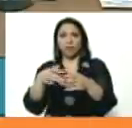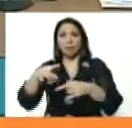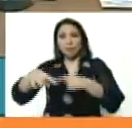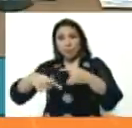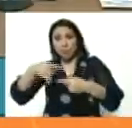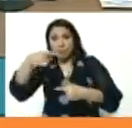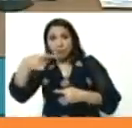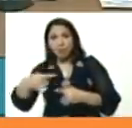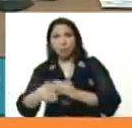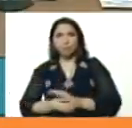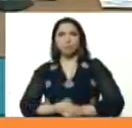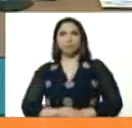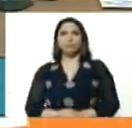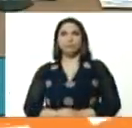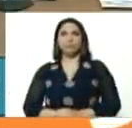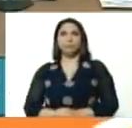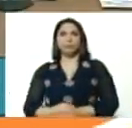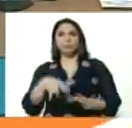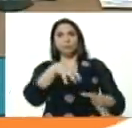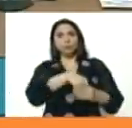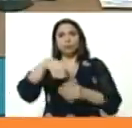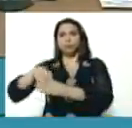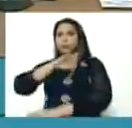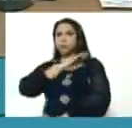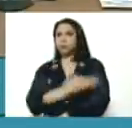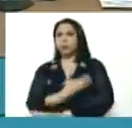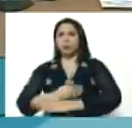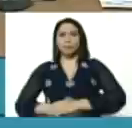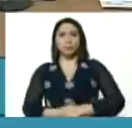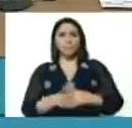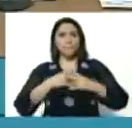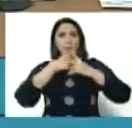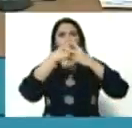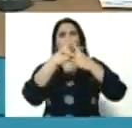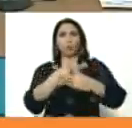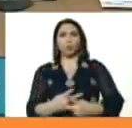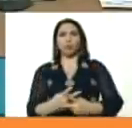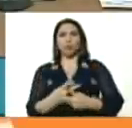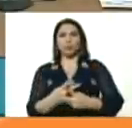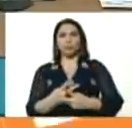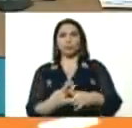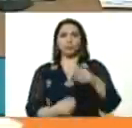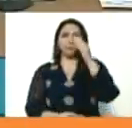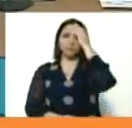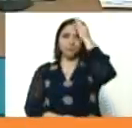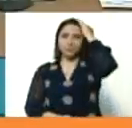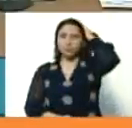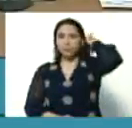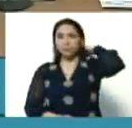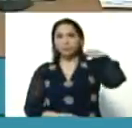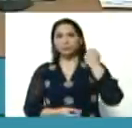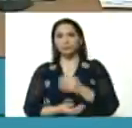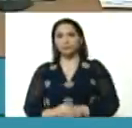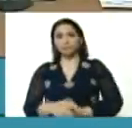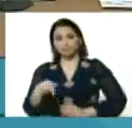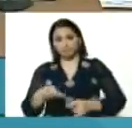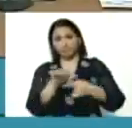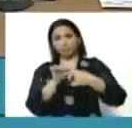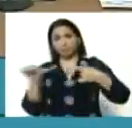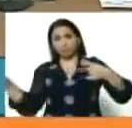de la cuarentena radical, voluntaria. Precisamente en esta semana,